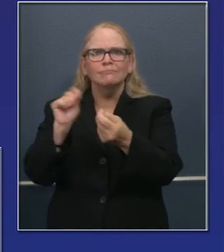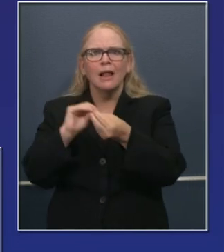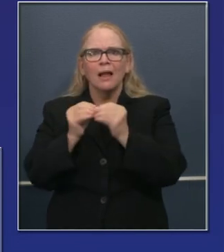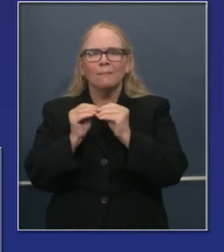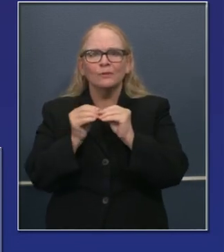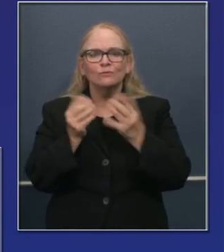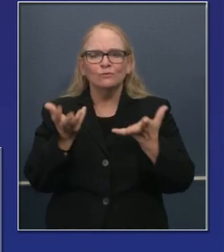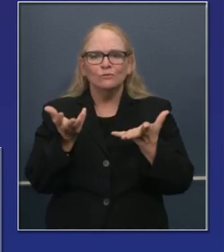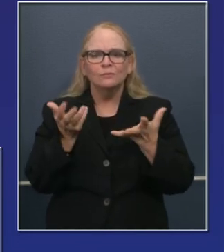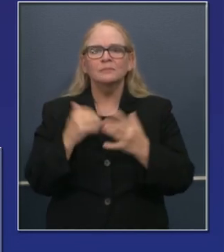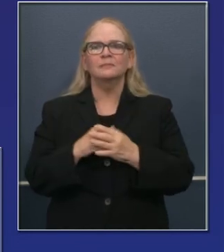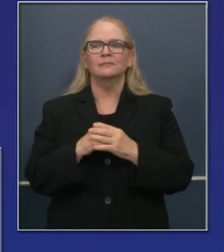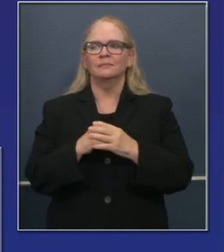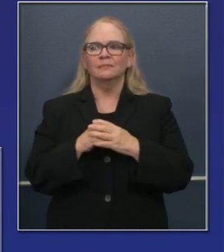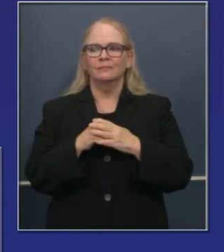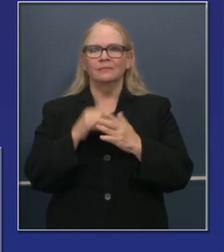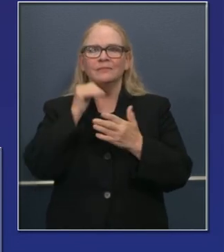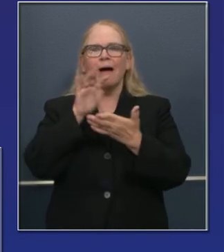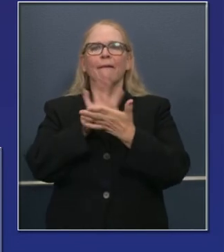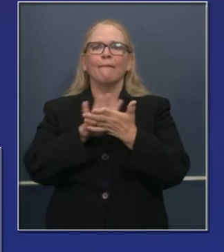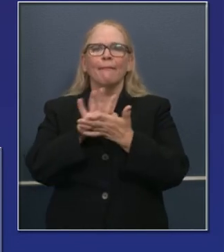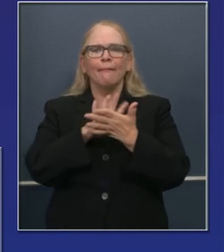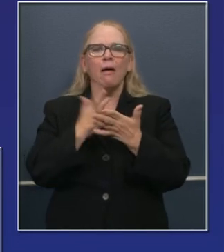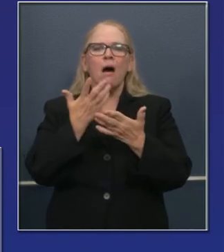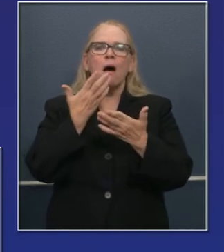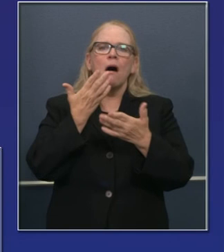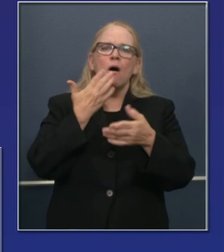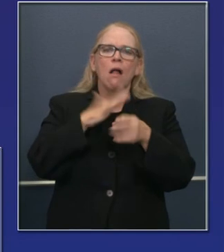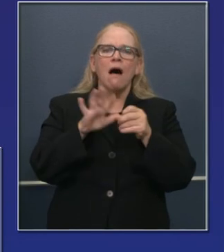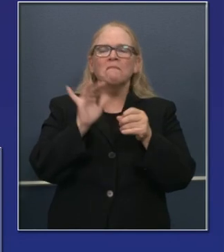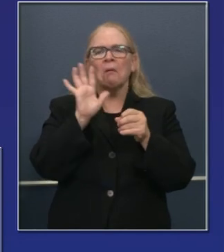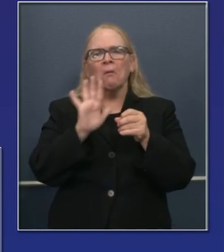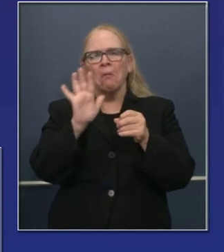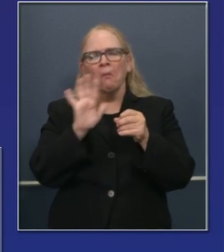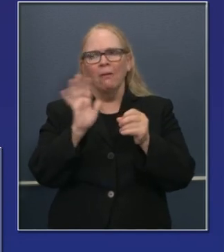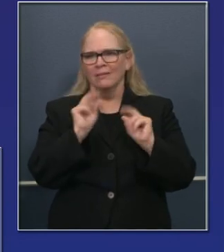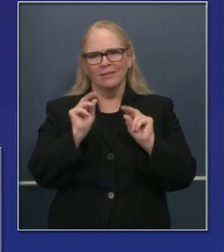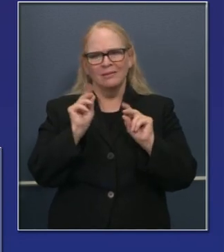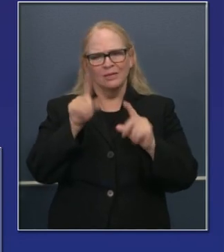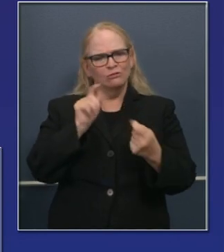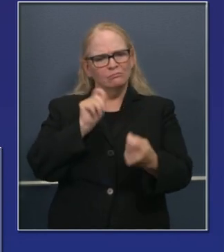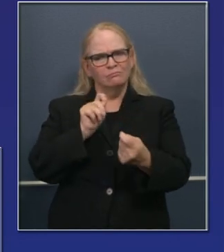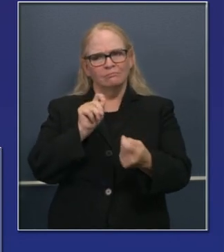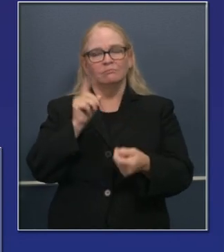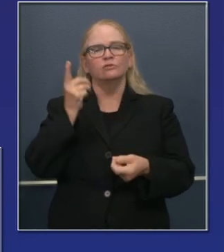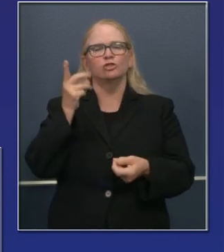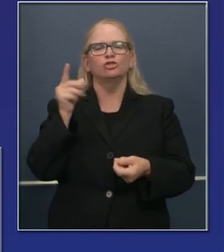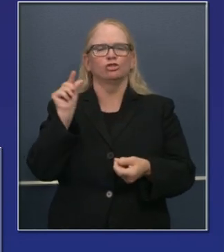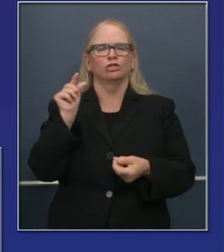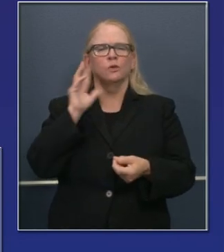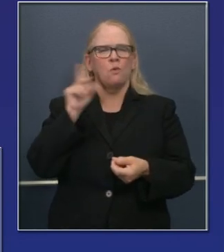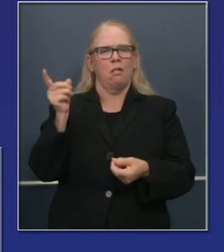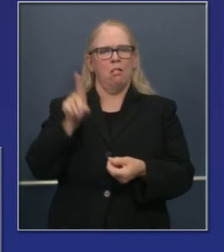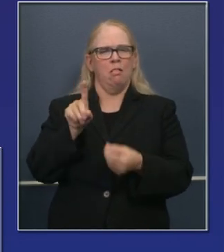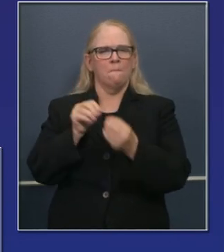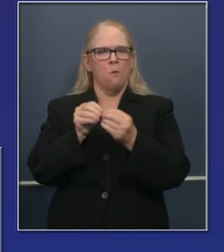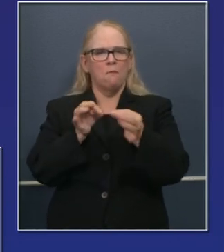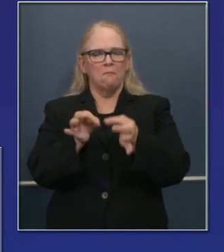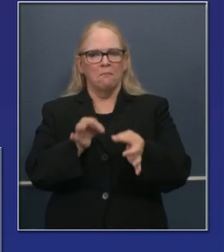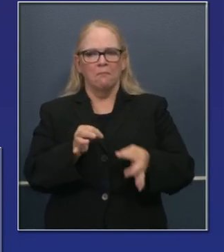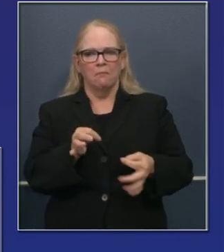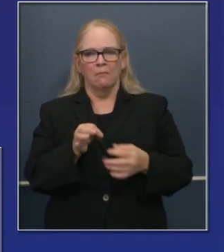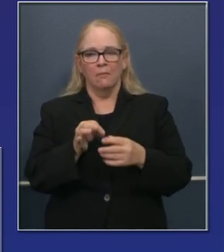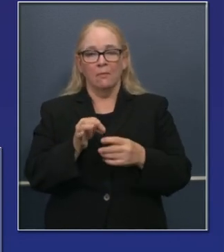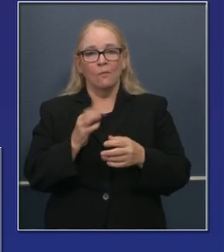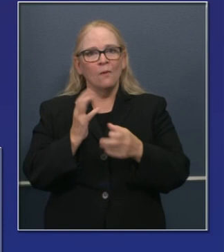merecen? Ese preámbulo largo no es solo para hablar de esta cuestión inmediata de la cual hablará un poco más el doctor Galli en un momento,